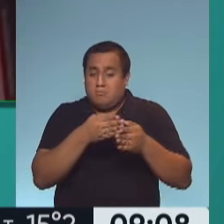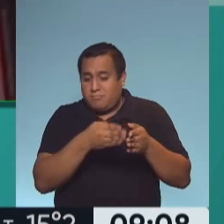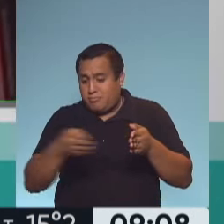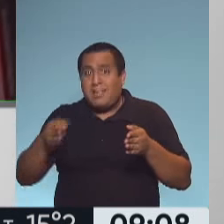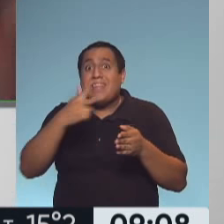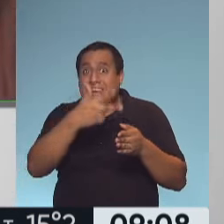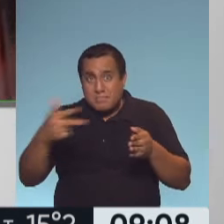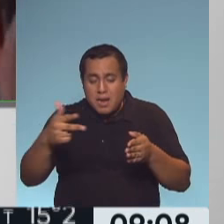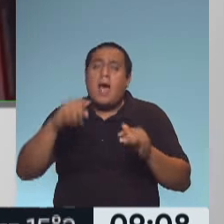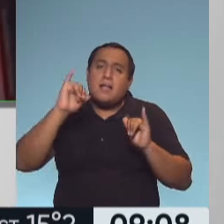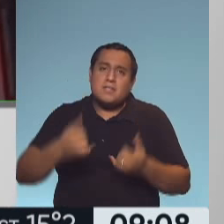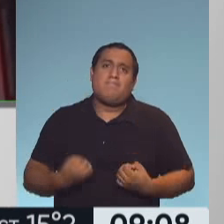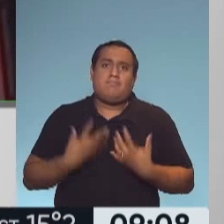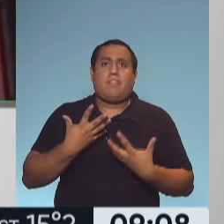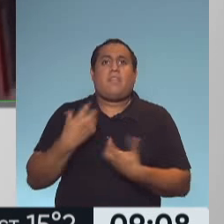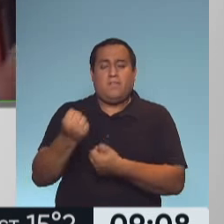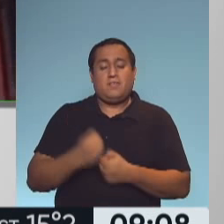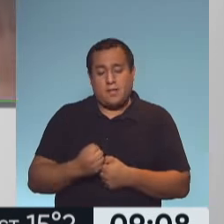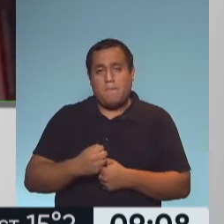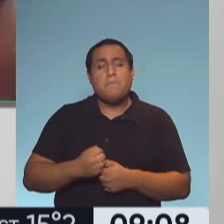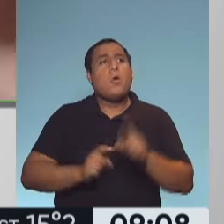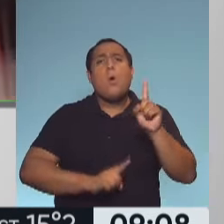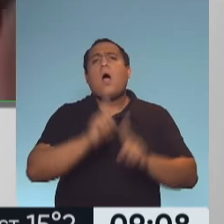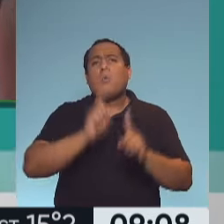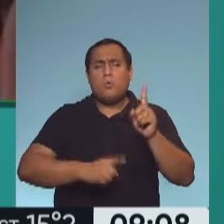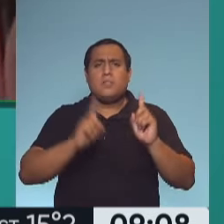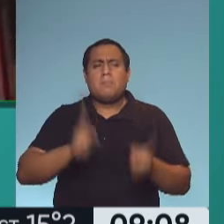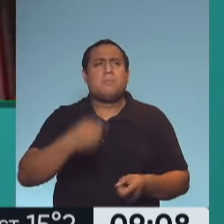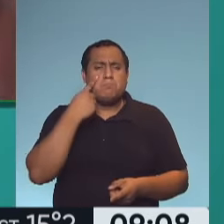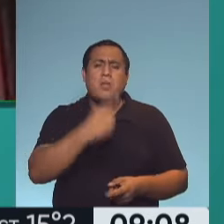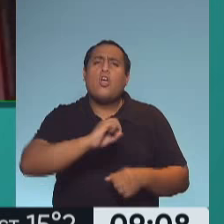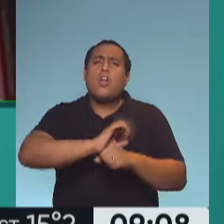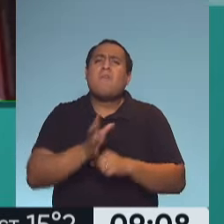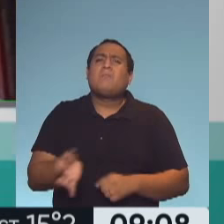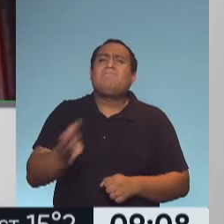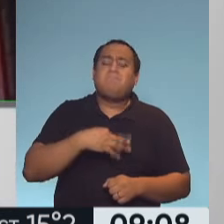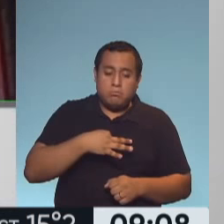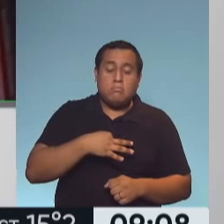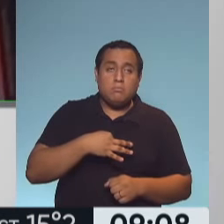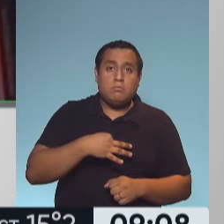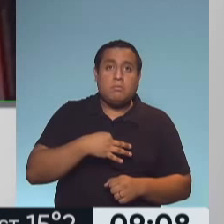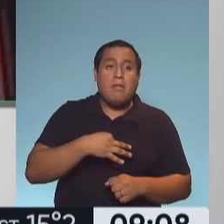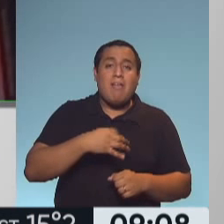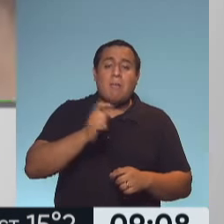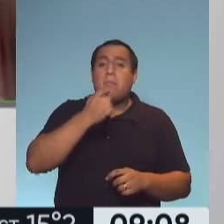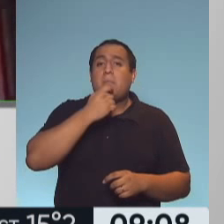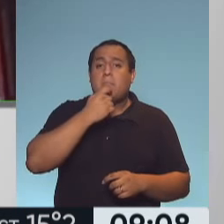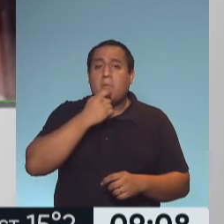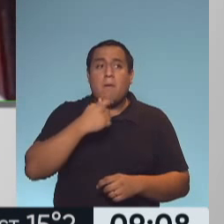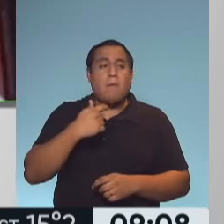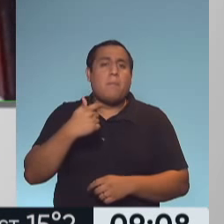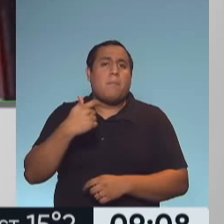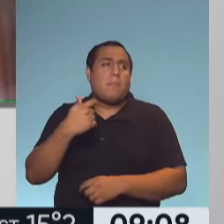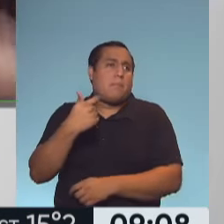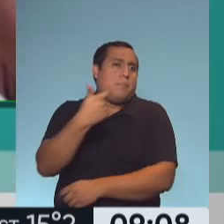podemos ver es que hay mucha gente que se infecta de COVID en ambas ramas, y en la rama de vacuna versus la